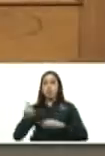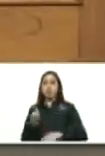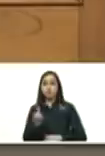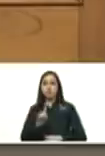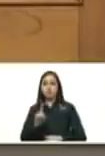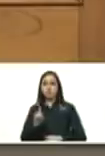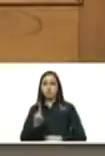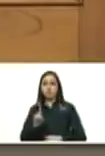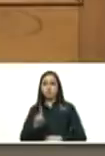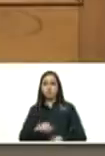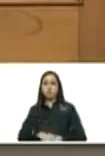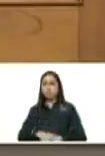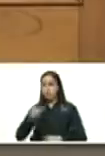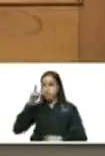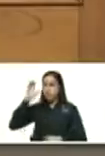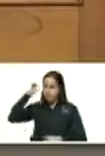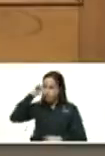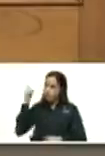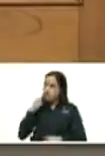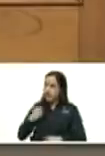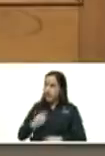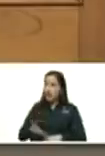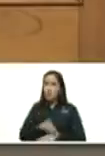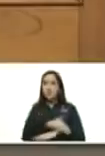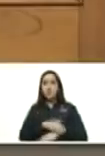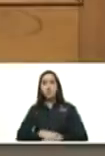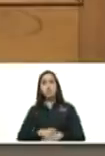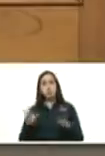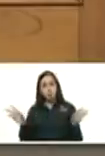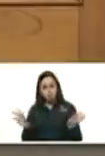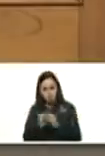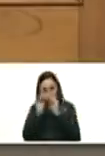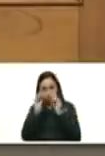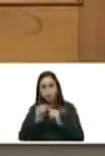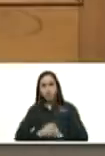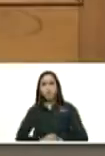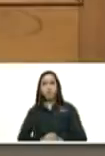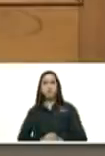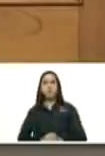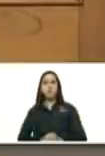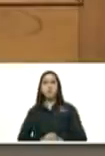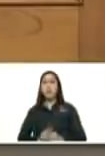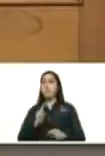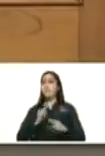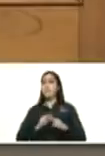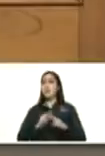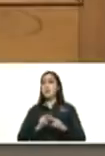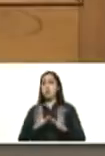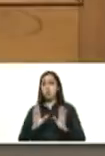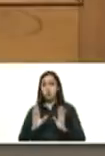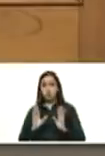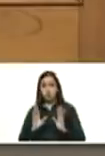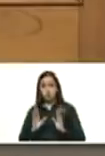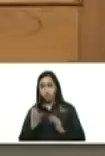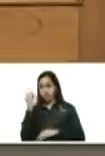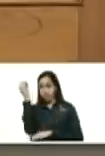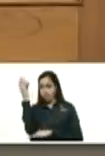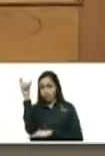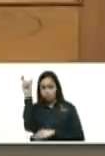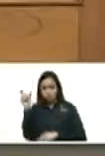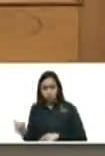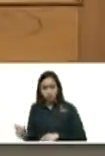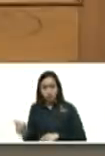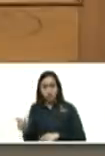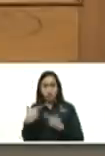hoy Alfred Nazaret quiero ser breve es lo más peligroso que puede haber un orador cuando